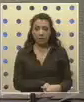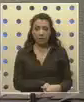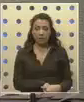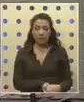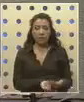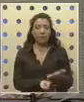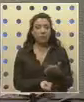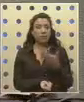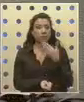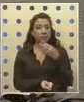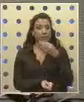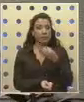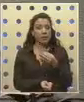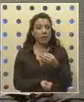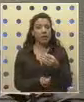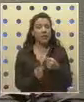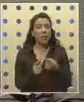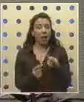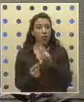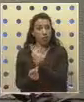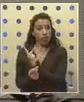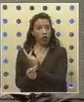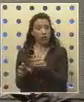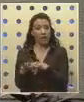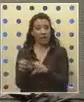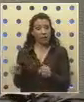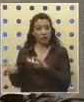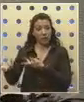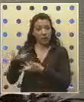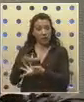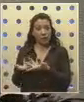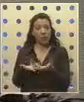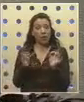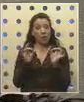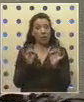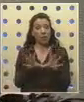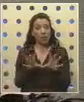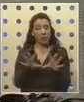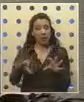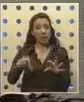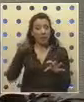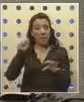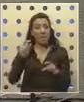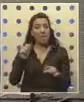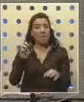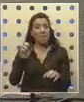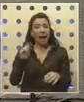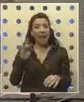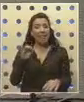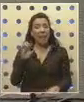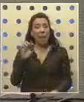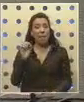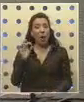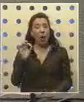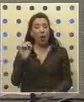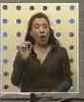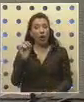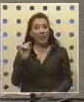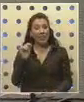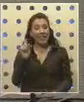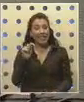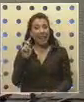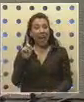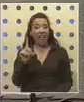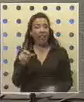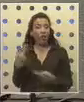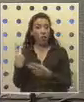porque define el principio de corresponsabilidad, porque establece que la patria potestad es conjunta, ya no